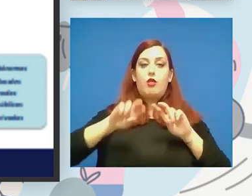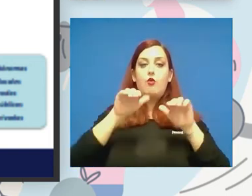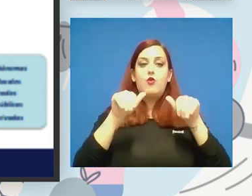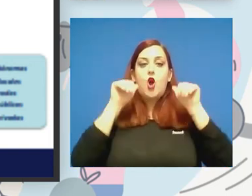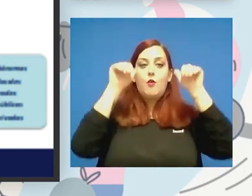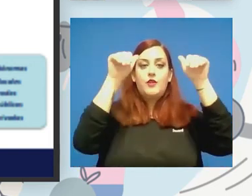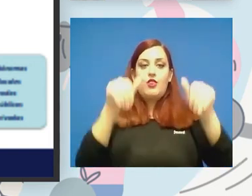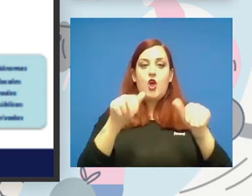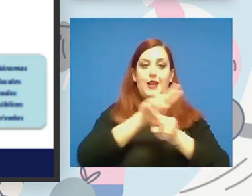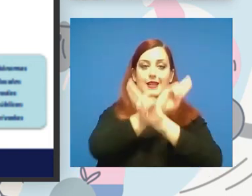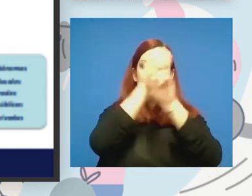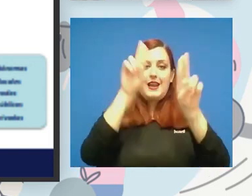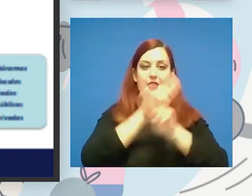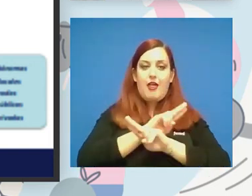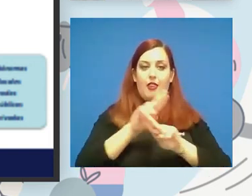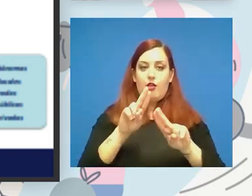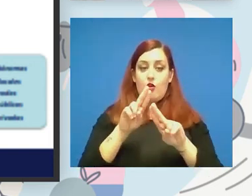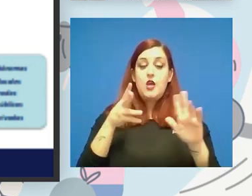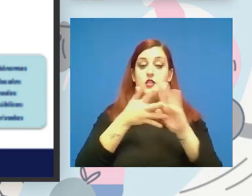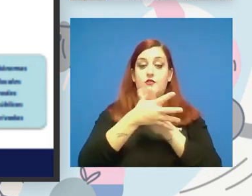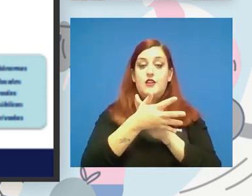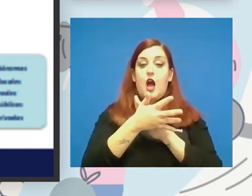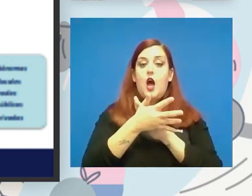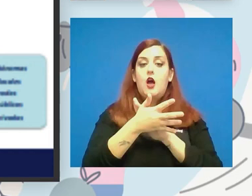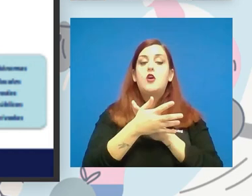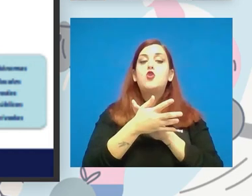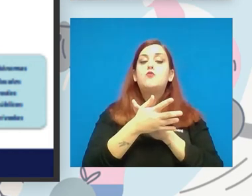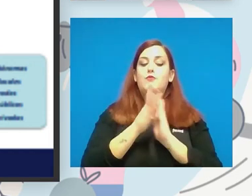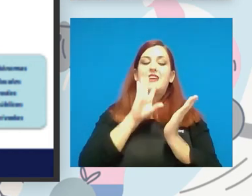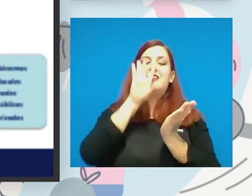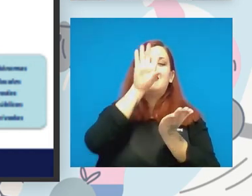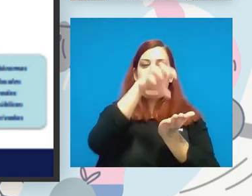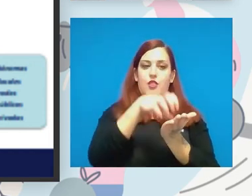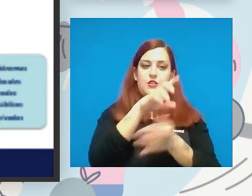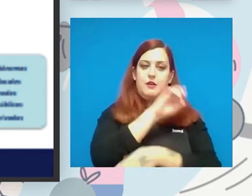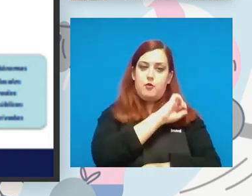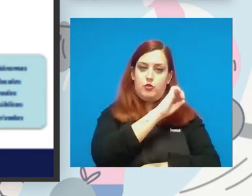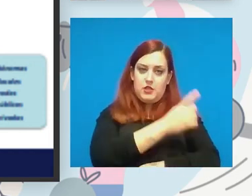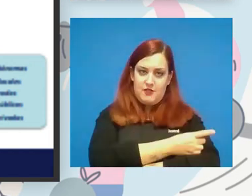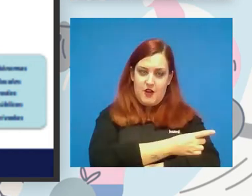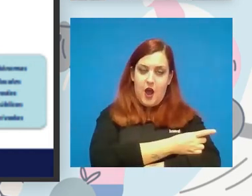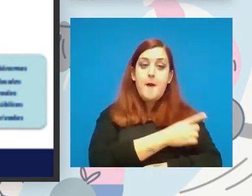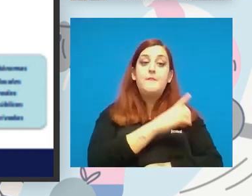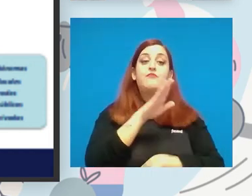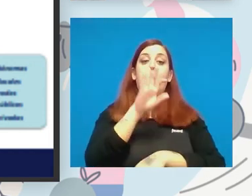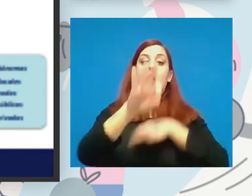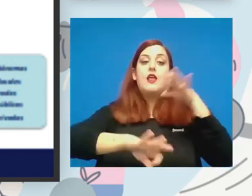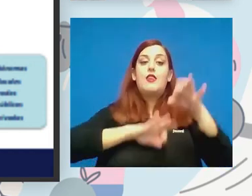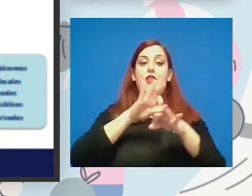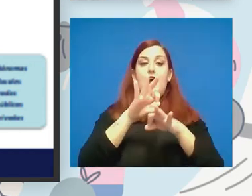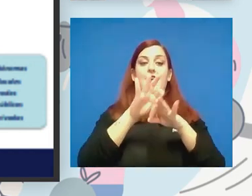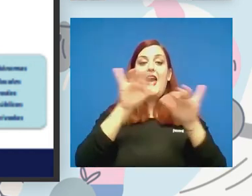de internacionalización es decir de qué manera podíamos mejorar las instalaciones deportivas para organizar eventos deportivos